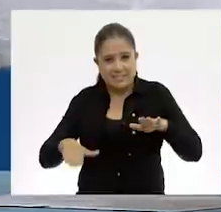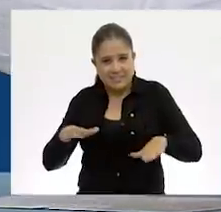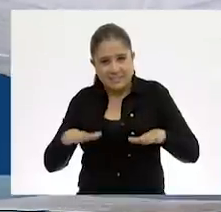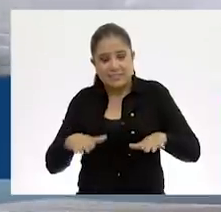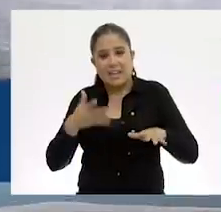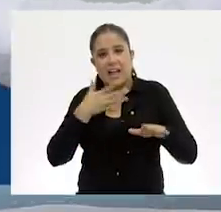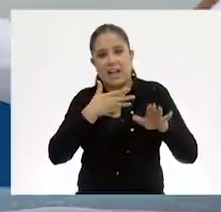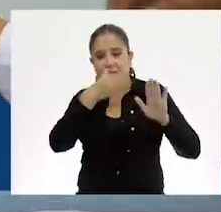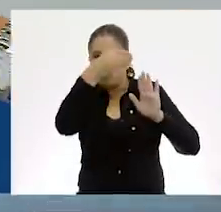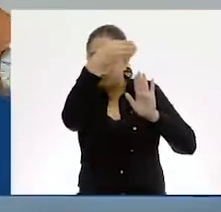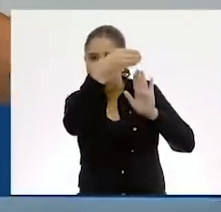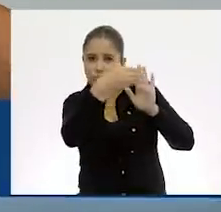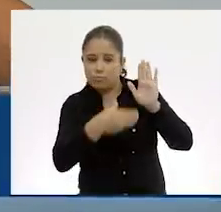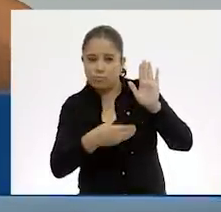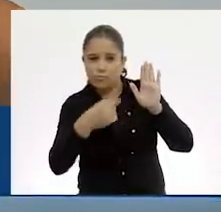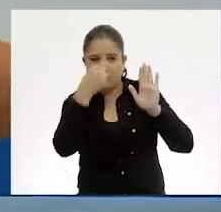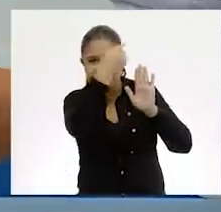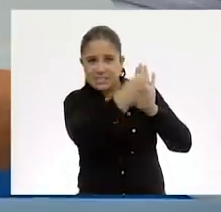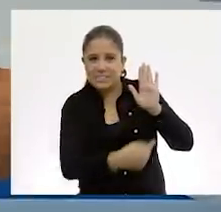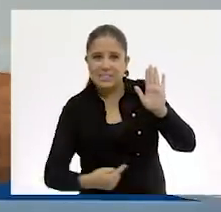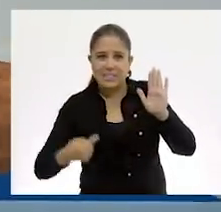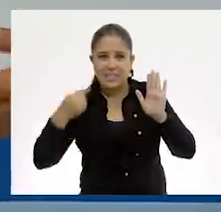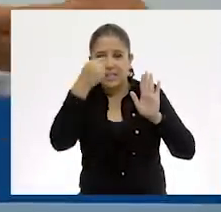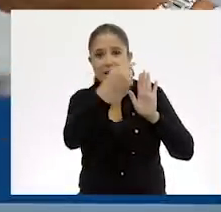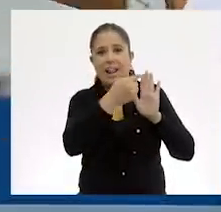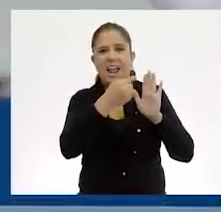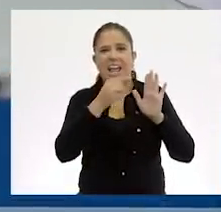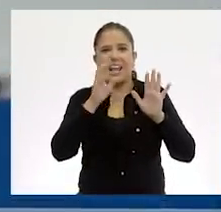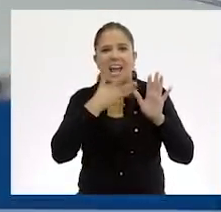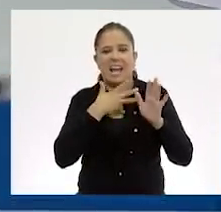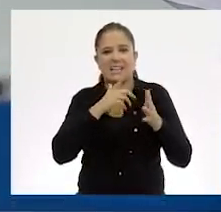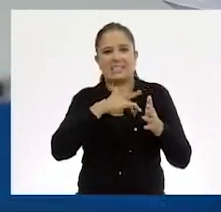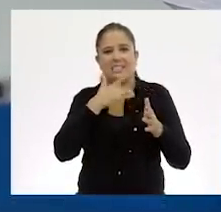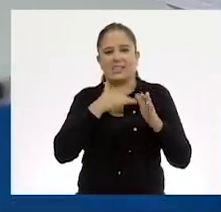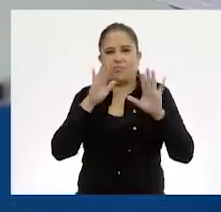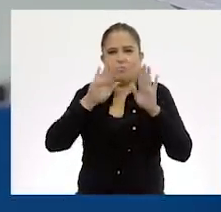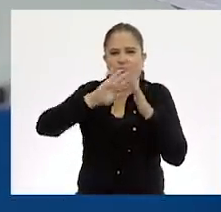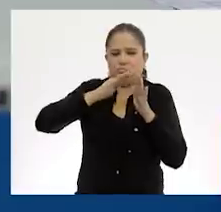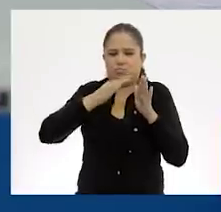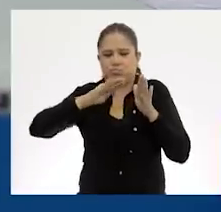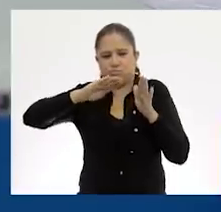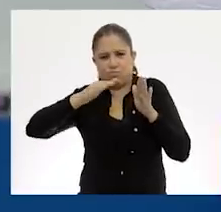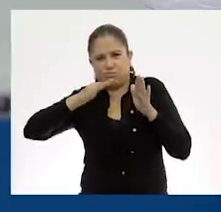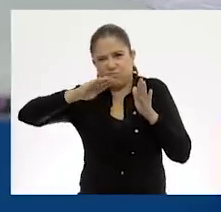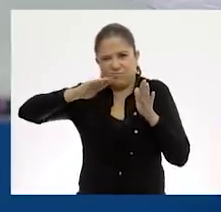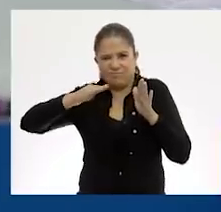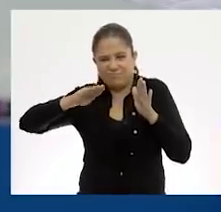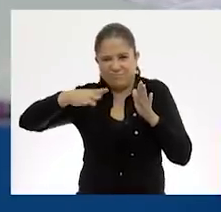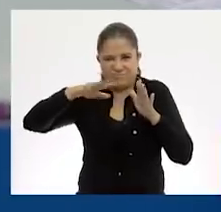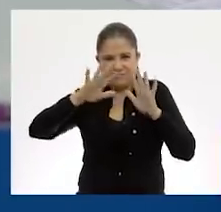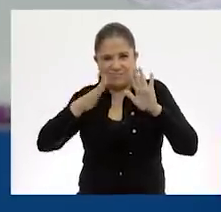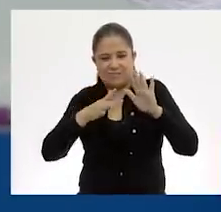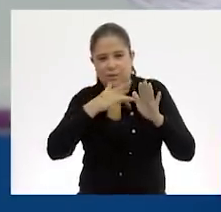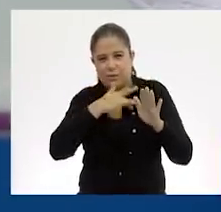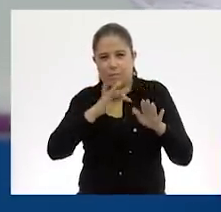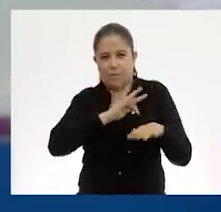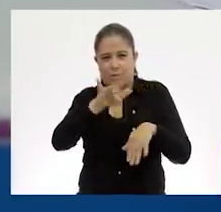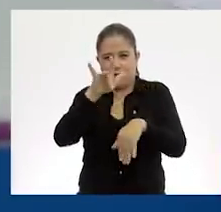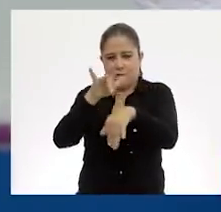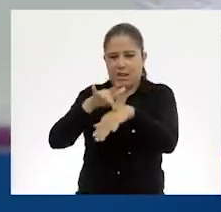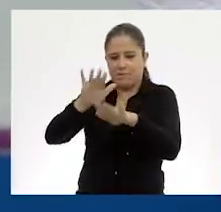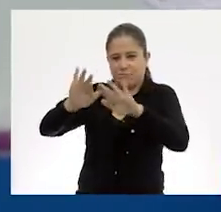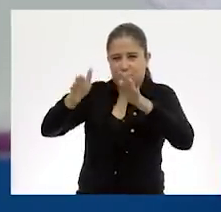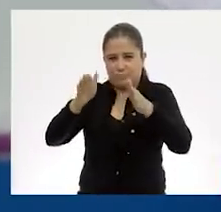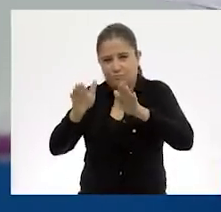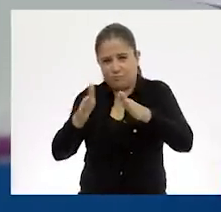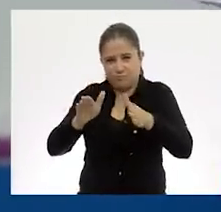Tiene forma circular. También incluso está rugoso en esta parte, en esta parte que se encuentra, que en un momento lo vas a poder tocar.